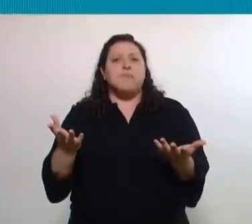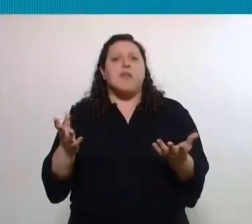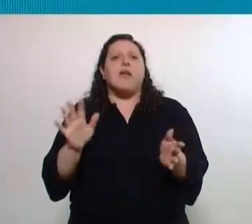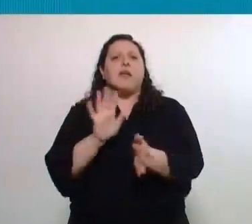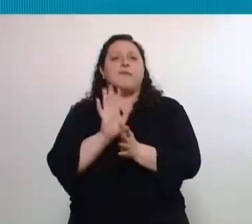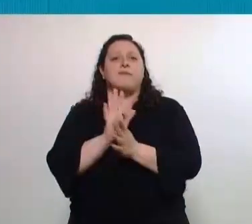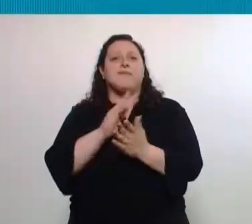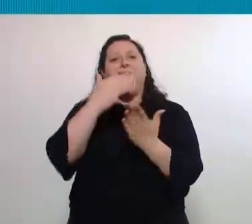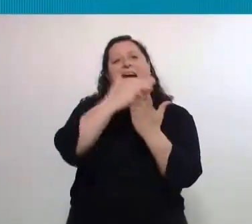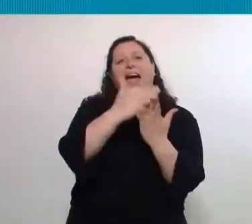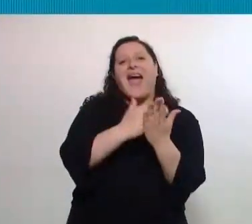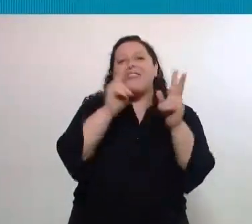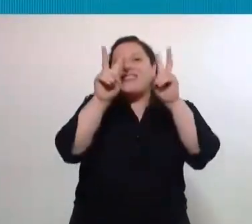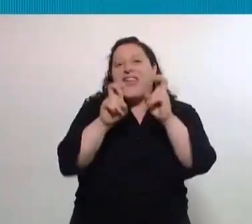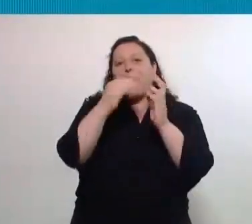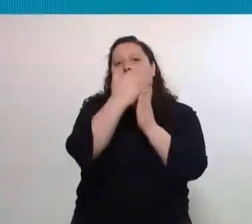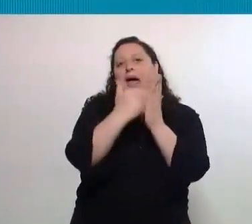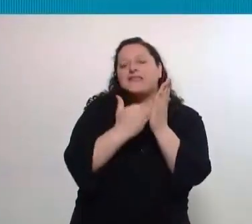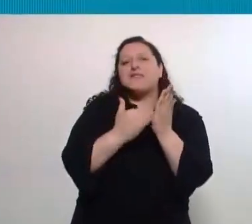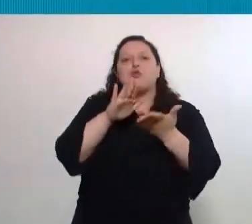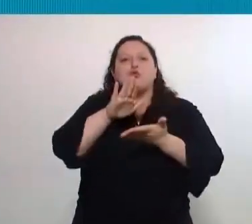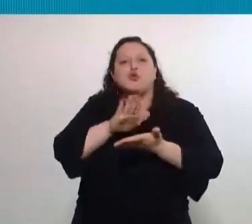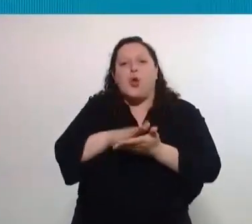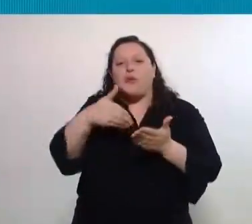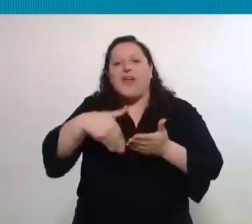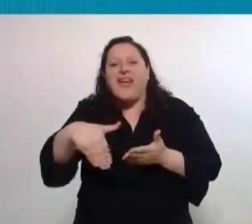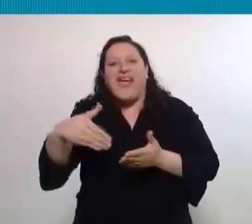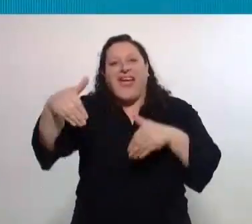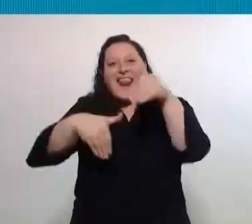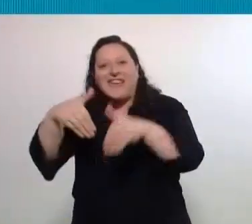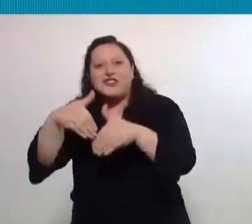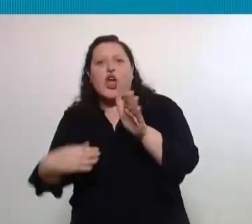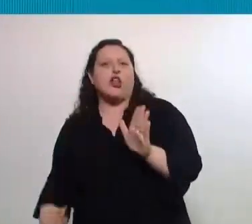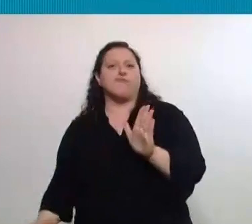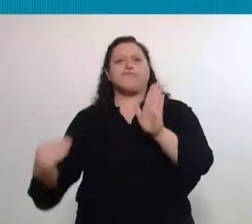la agenda electoral, que es la discusión de la Argentina que viene,